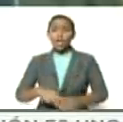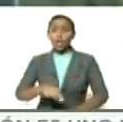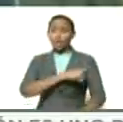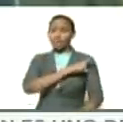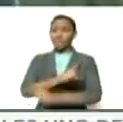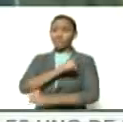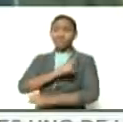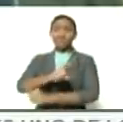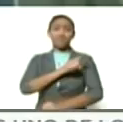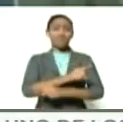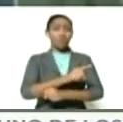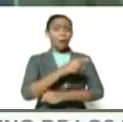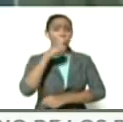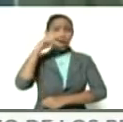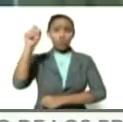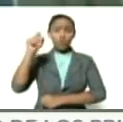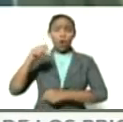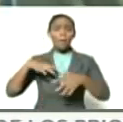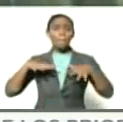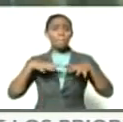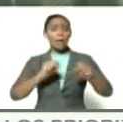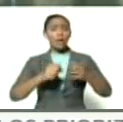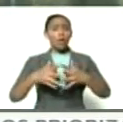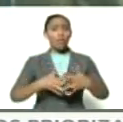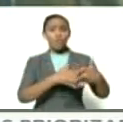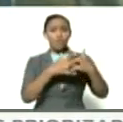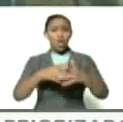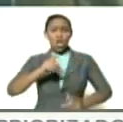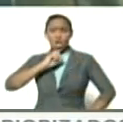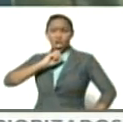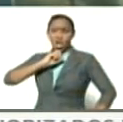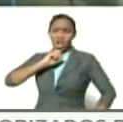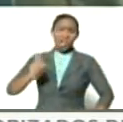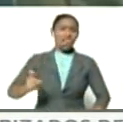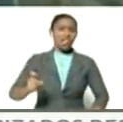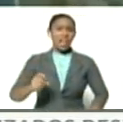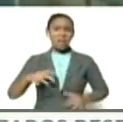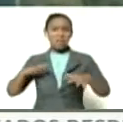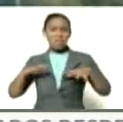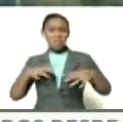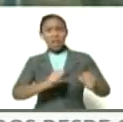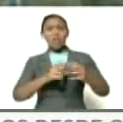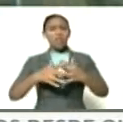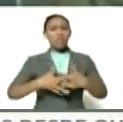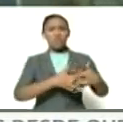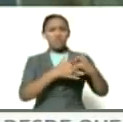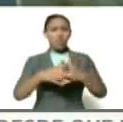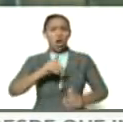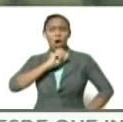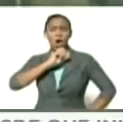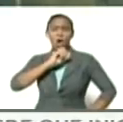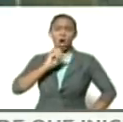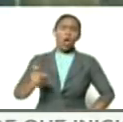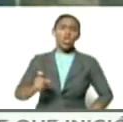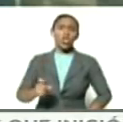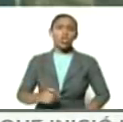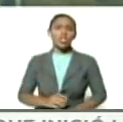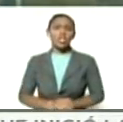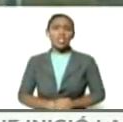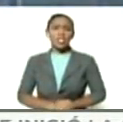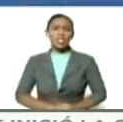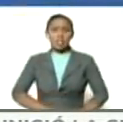desde el imperio norteamericano con odio dicen el imperio norteamericano con odio dicen el